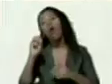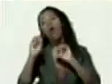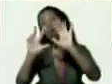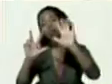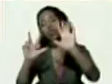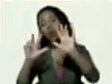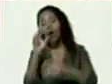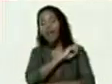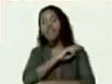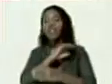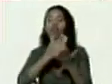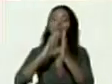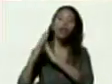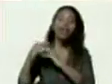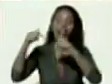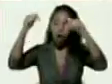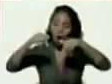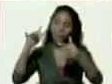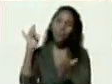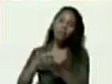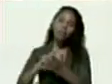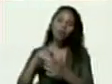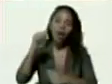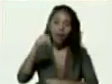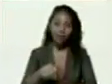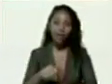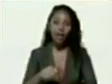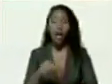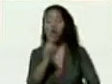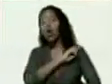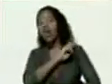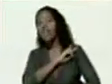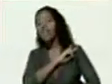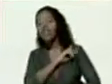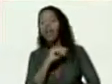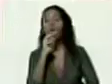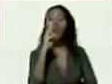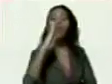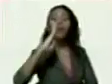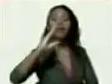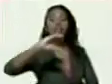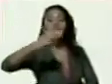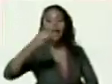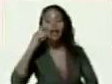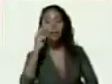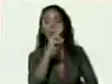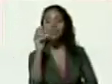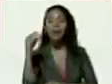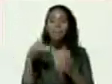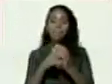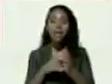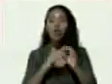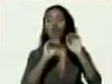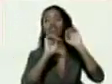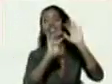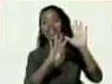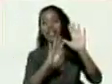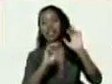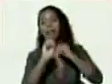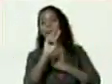que están hoy aquí con los jefes de VCH y 20.924